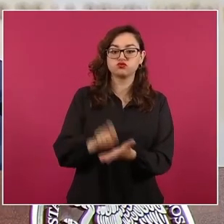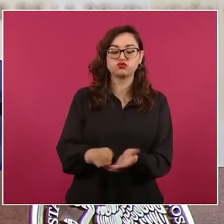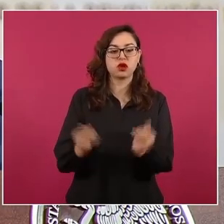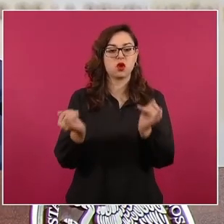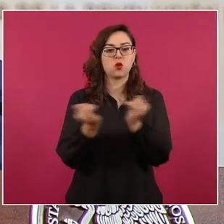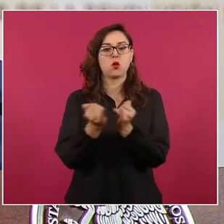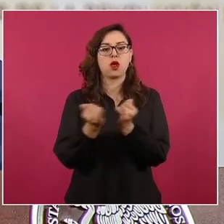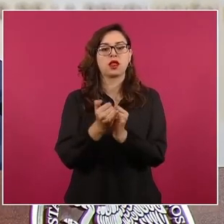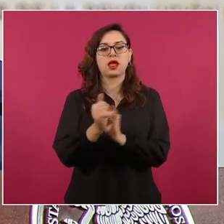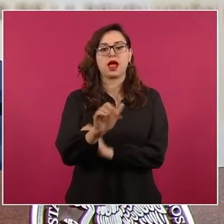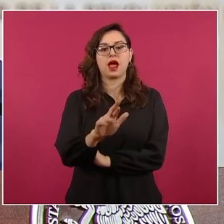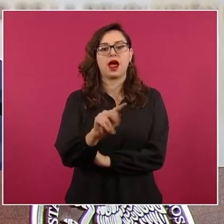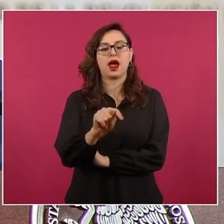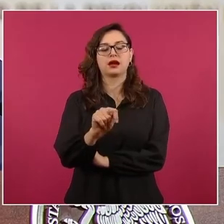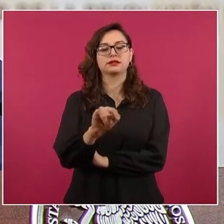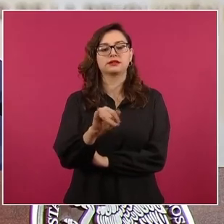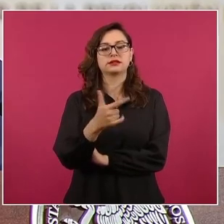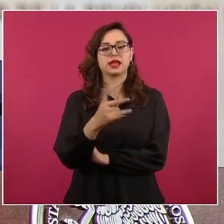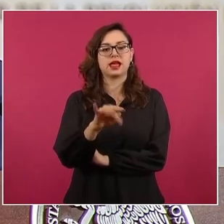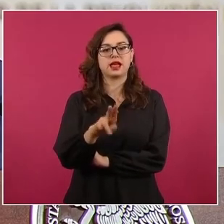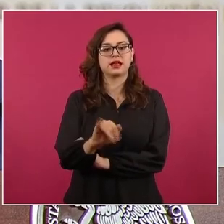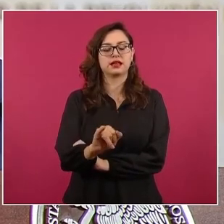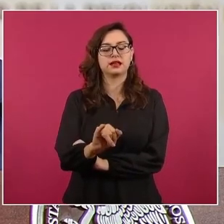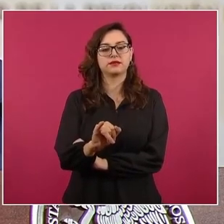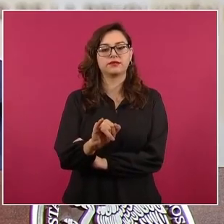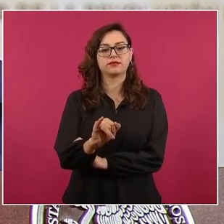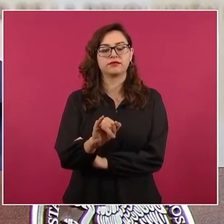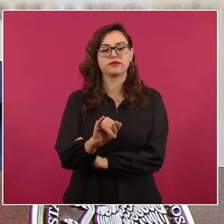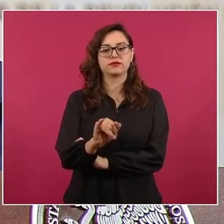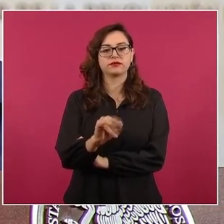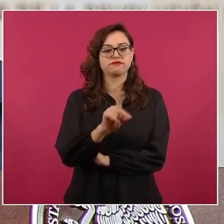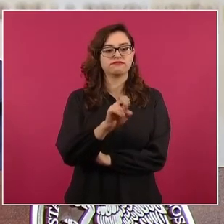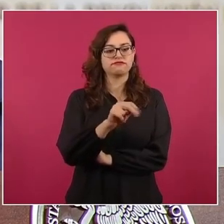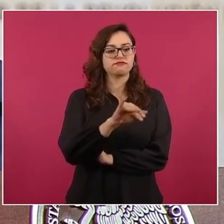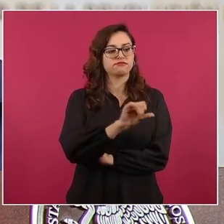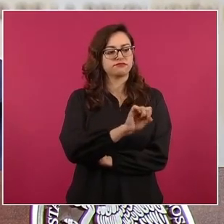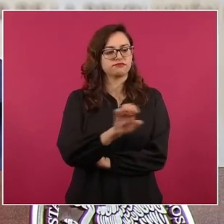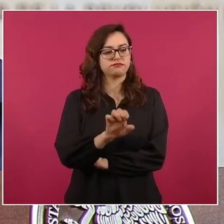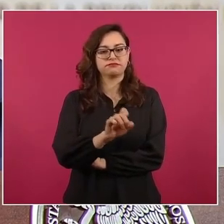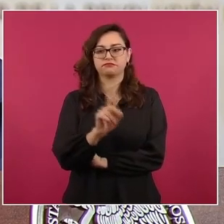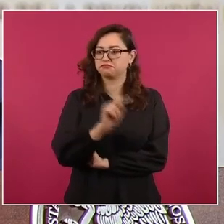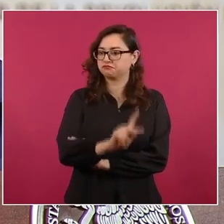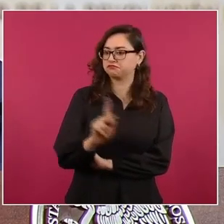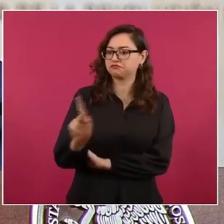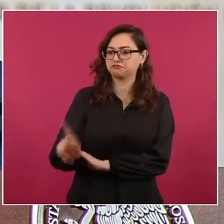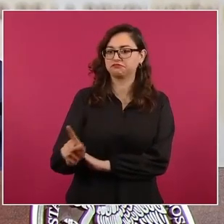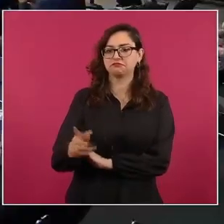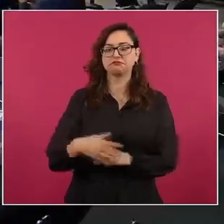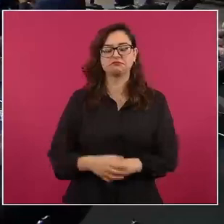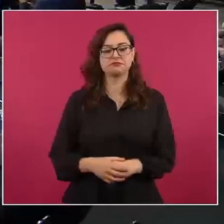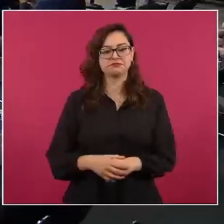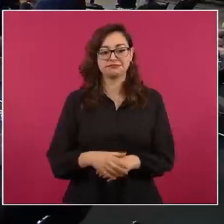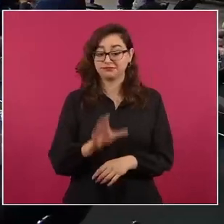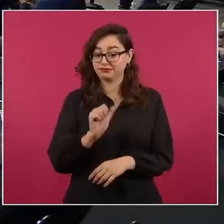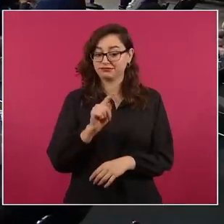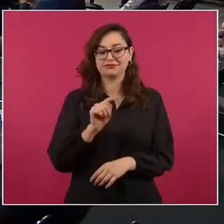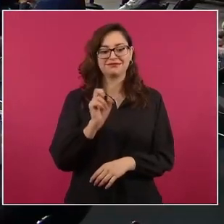Aristegui, como Denise y como Catón,